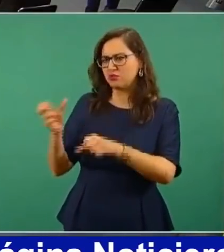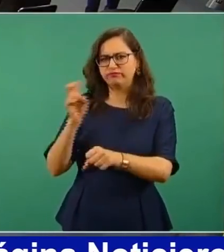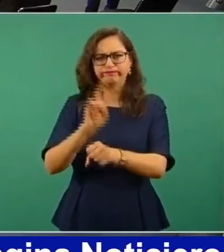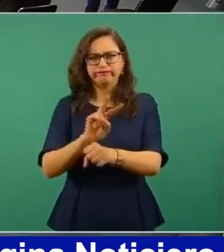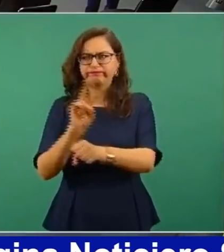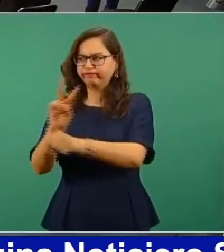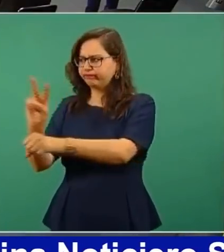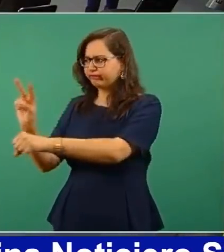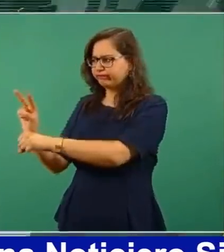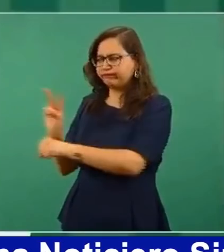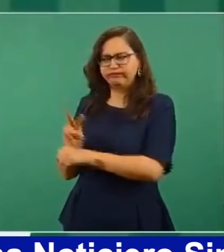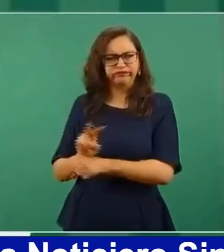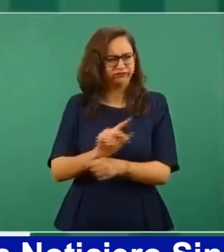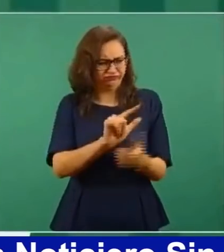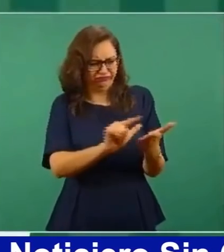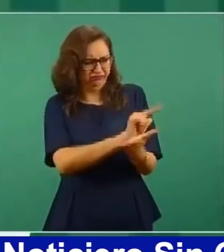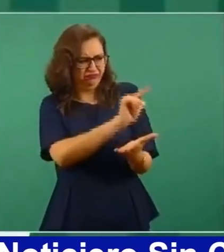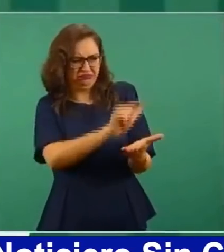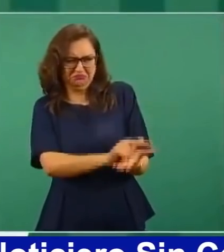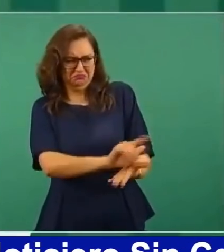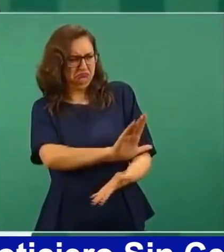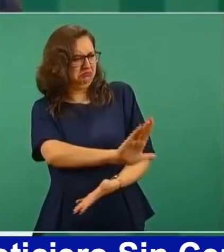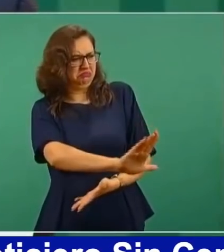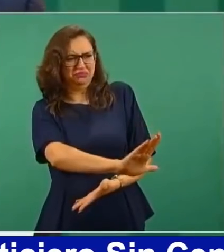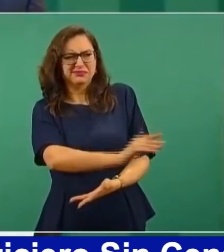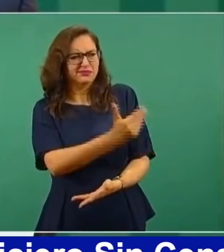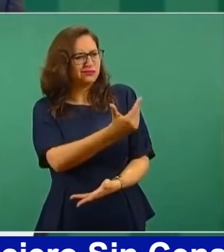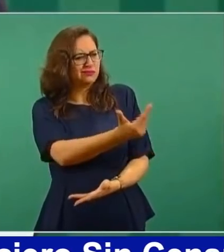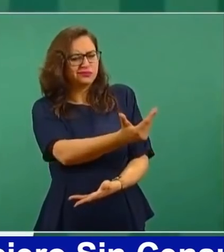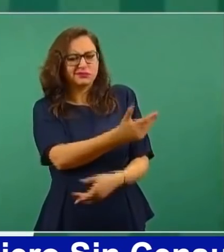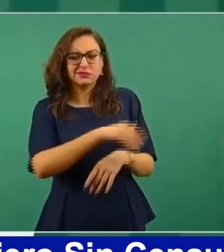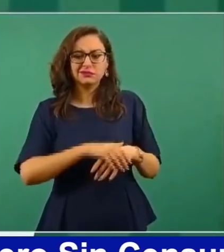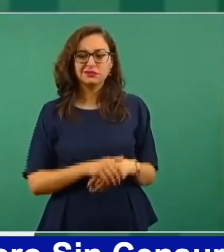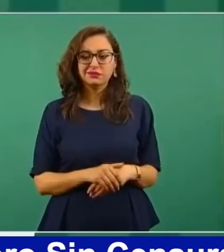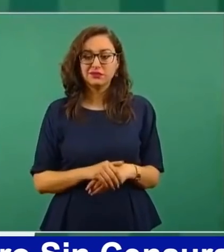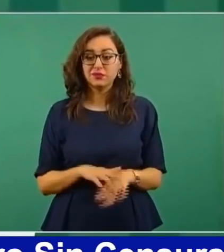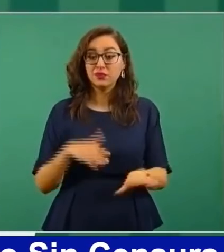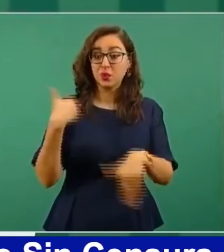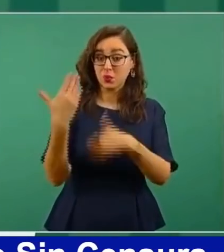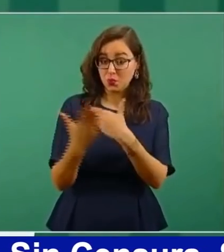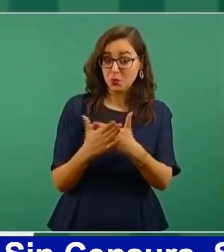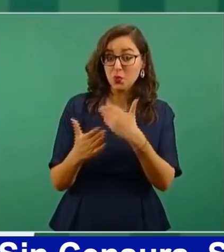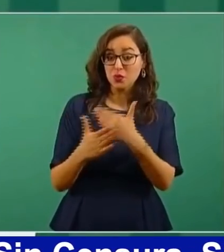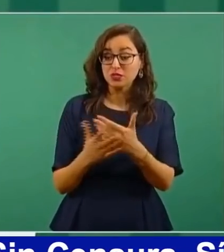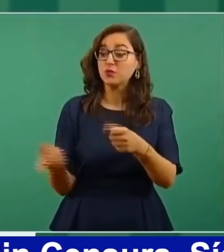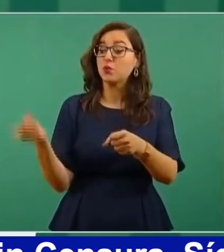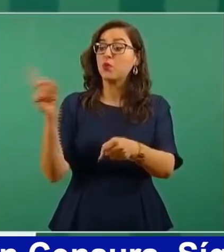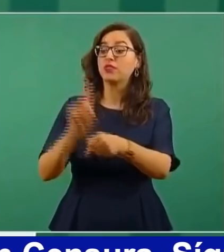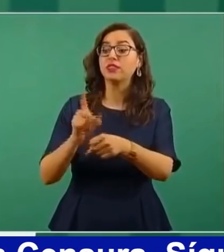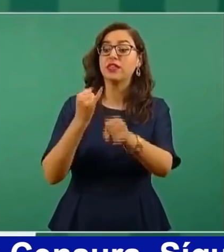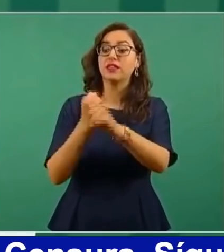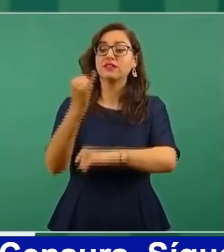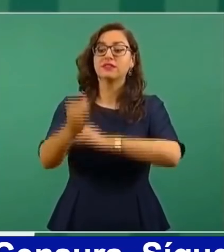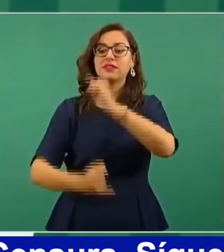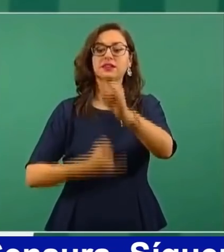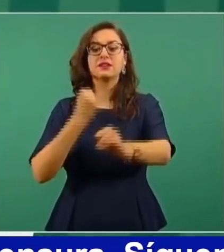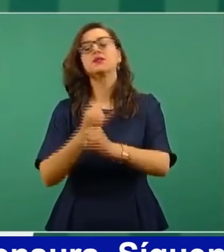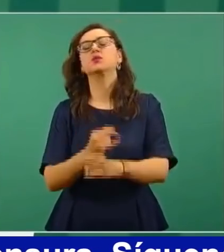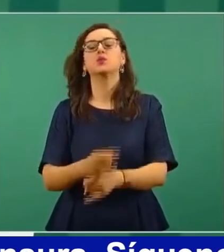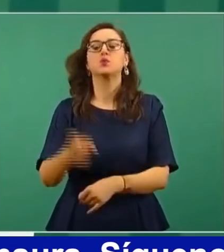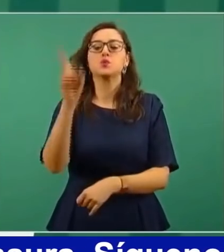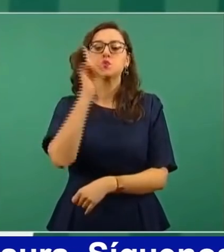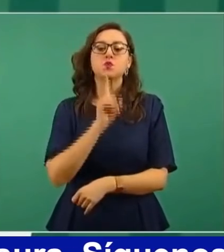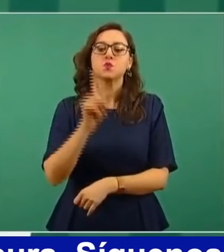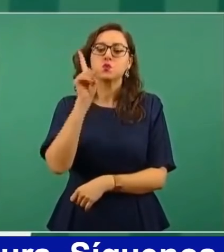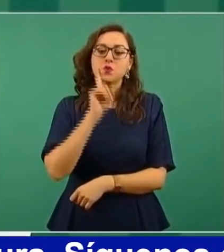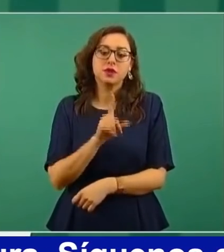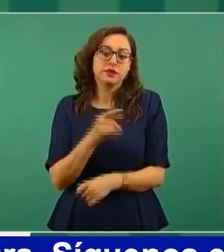Ahora que viene el Día Internacional de las Mujeres, decía, hablaba también del ejemplo de